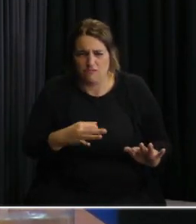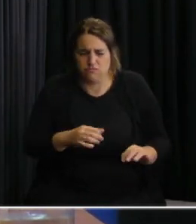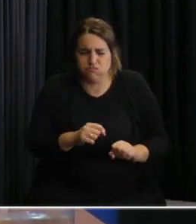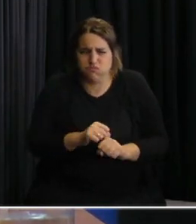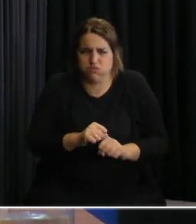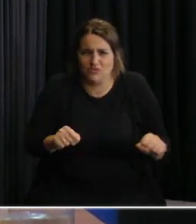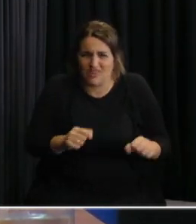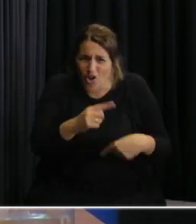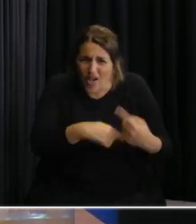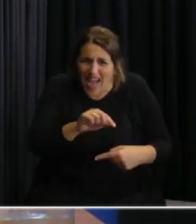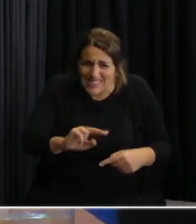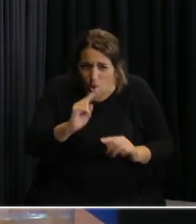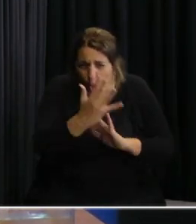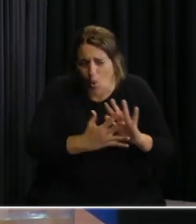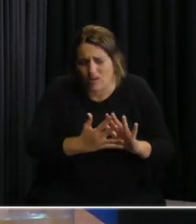seguir pasando en Uruguay